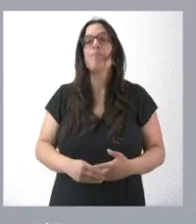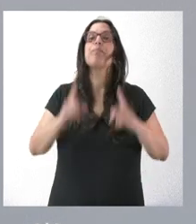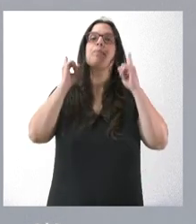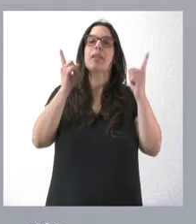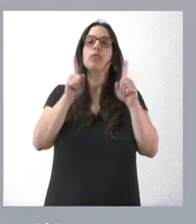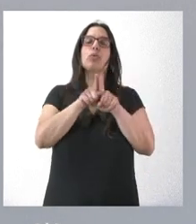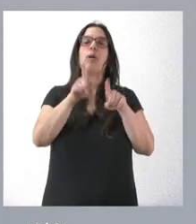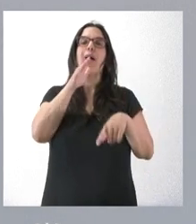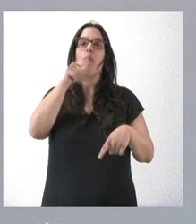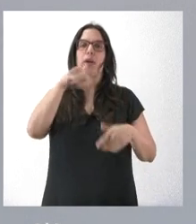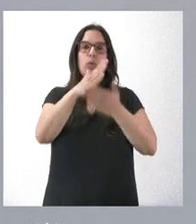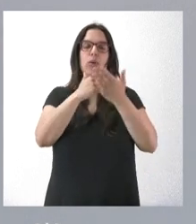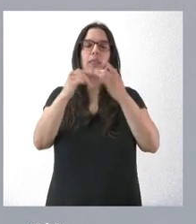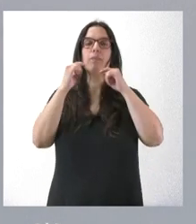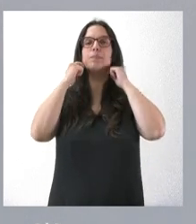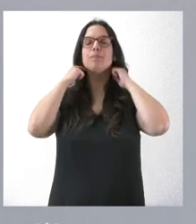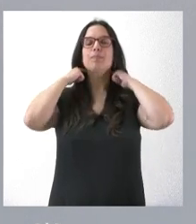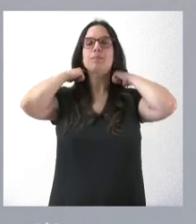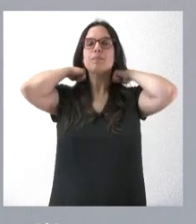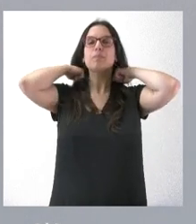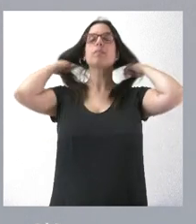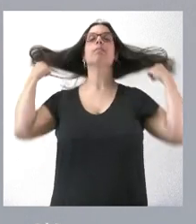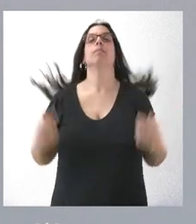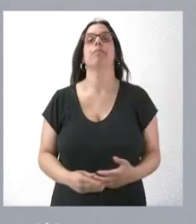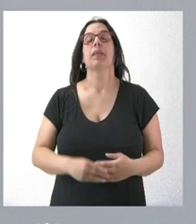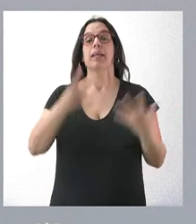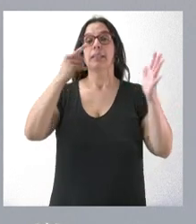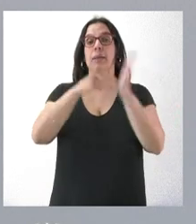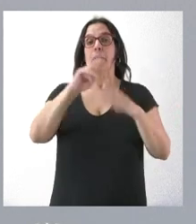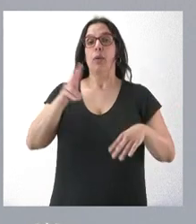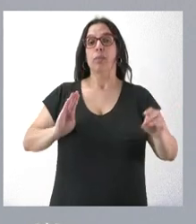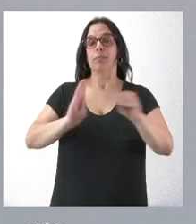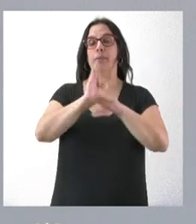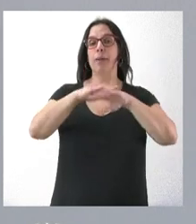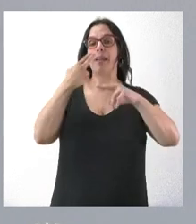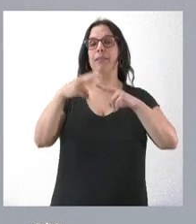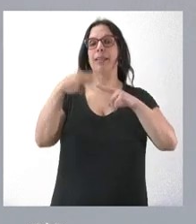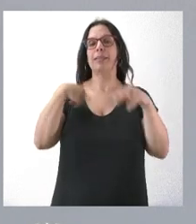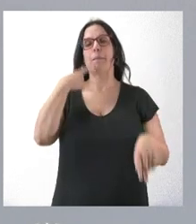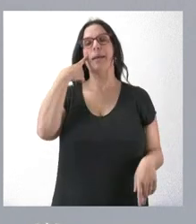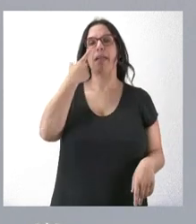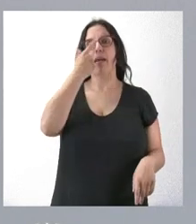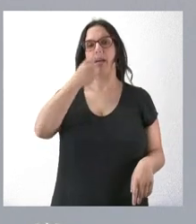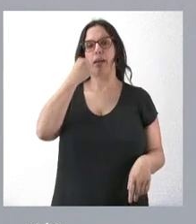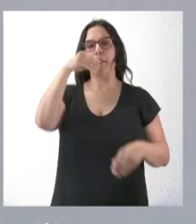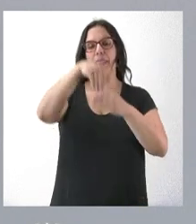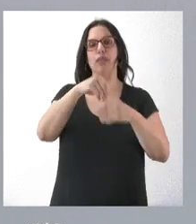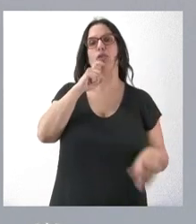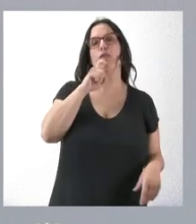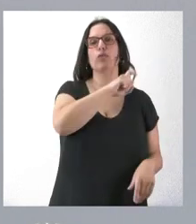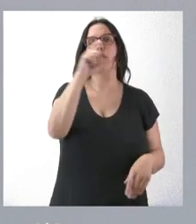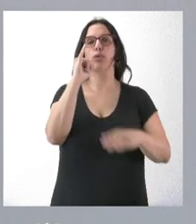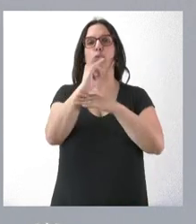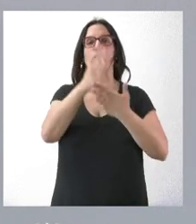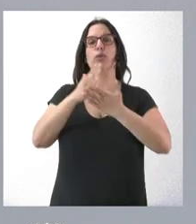abastecimientos de nuestra comunidad autónoma. 70.000 euros de inversión para las actividades de vigilancia de la gripe a través de la Fundación del Instituto de Estudios de